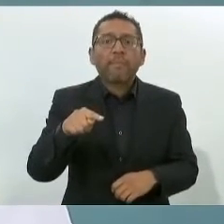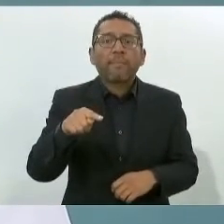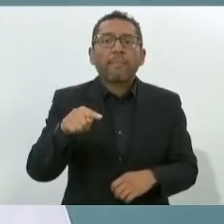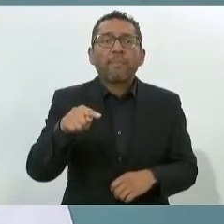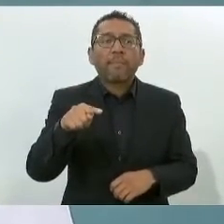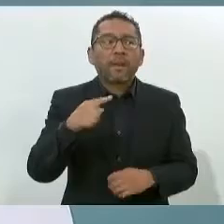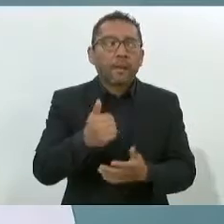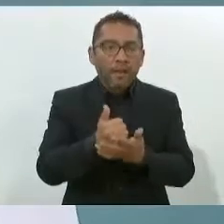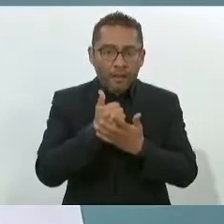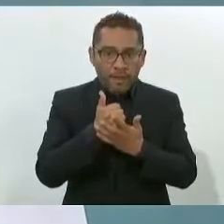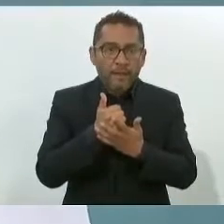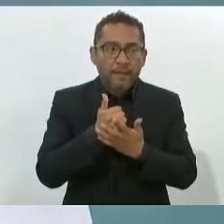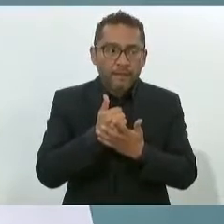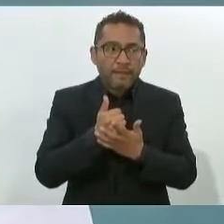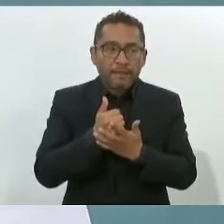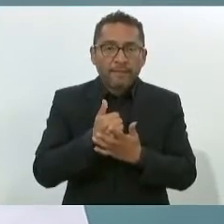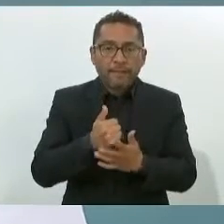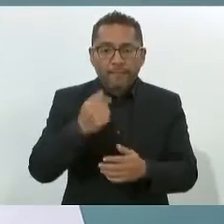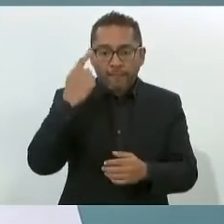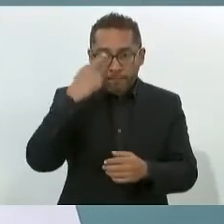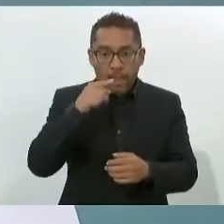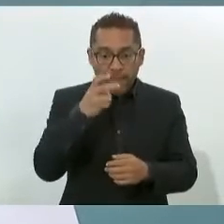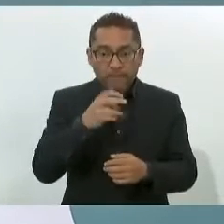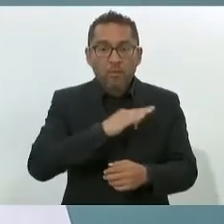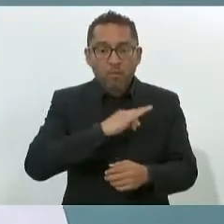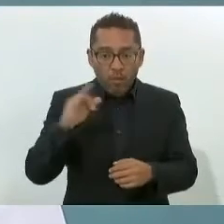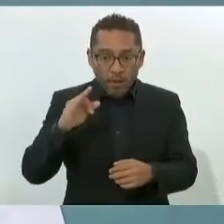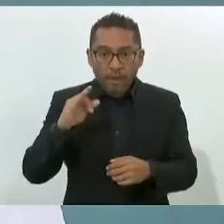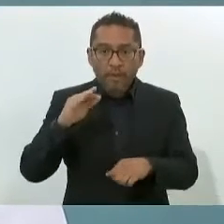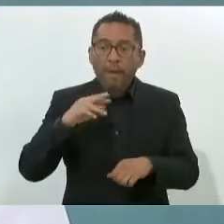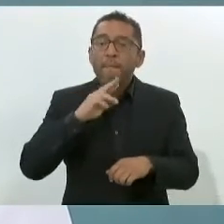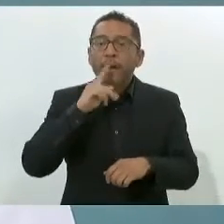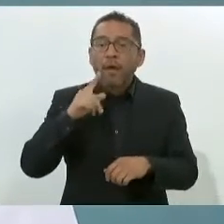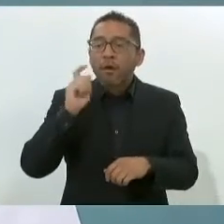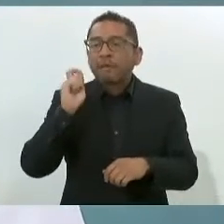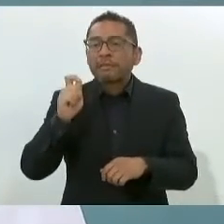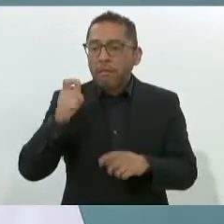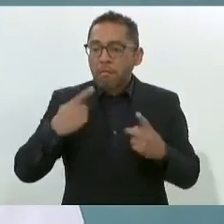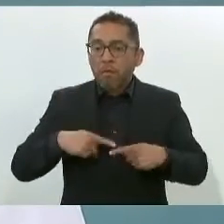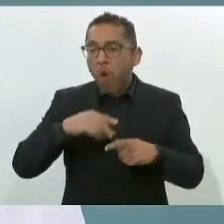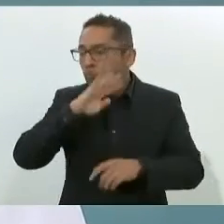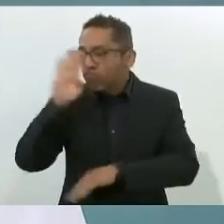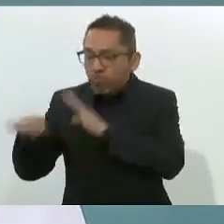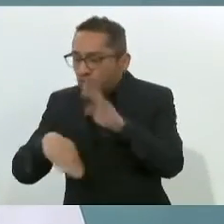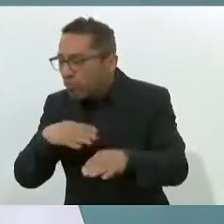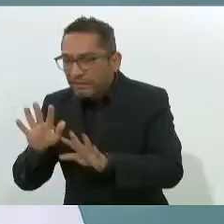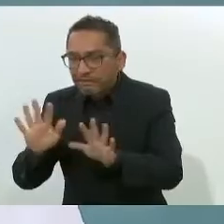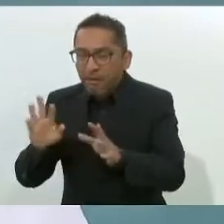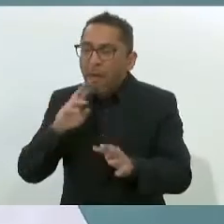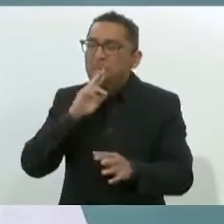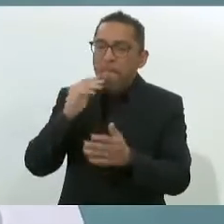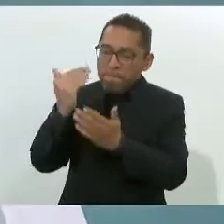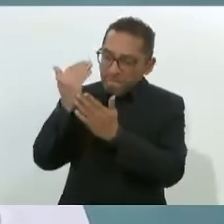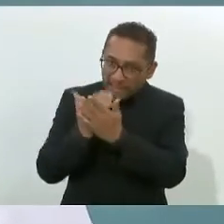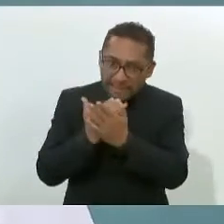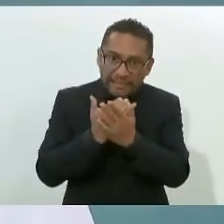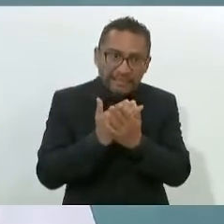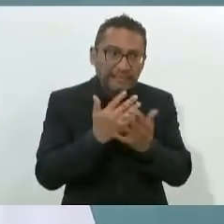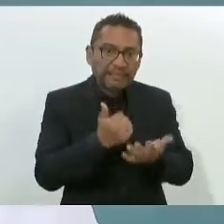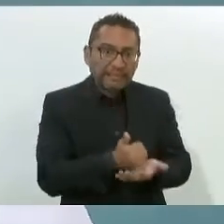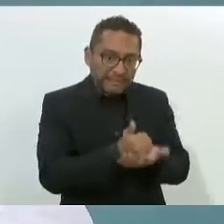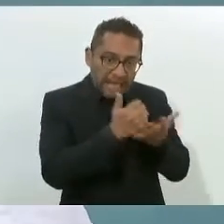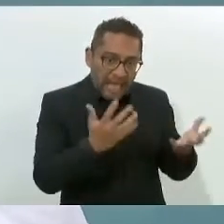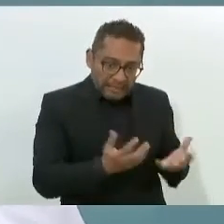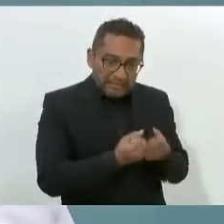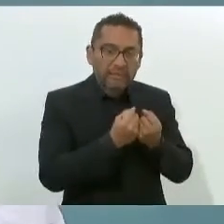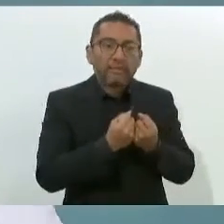rebase y, en consecuencia, tengamos más pérdidas de vidas humanas. Aquí no hemos escatimado recursos, ni tiempo,